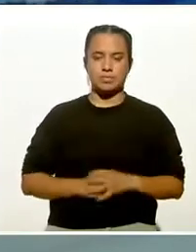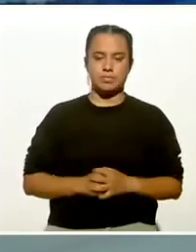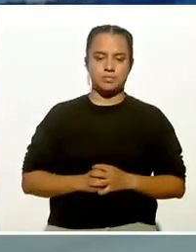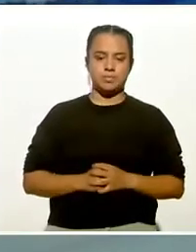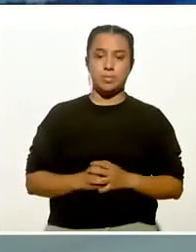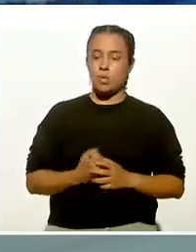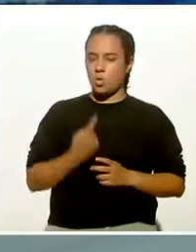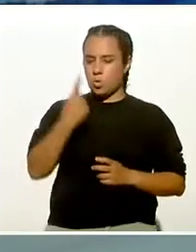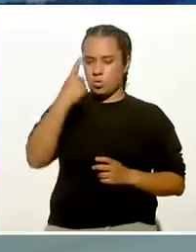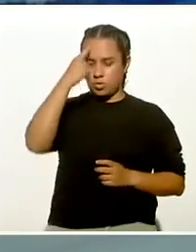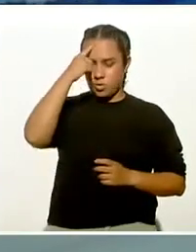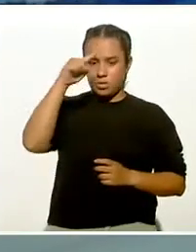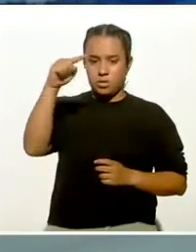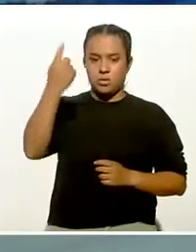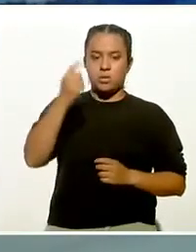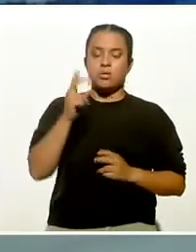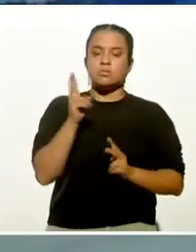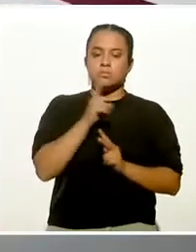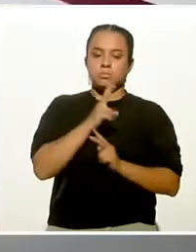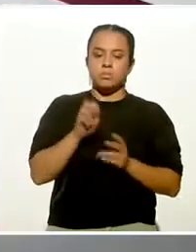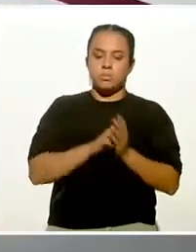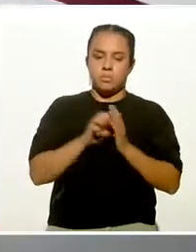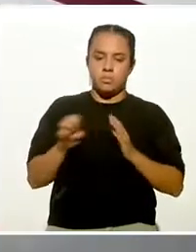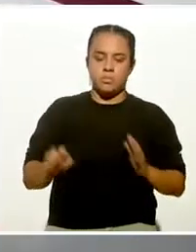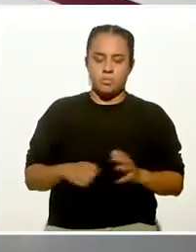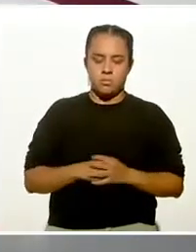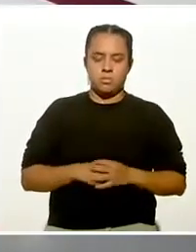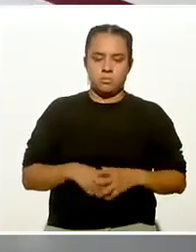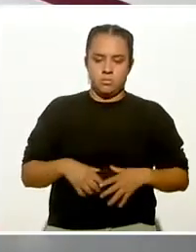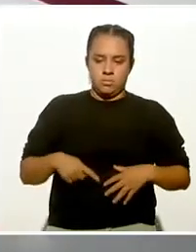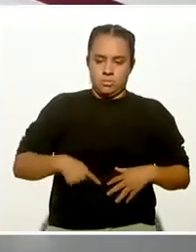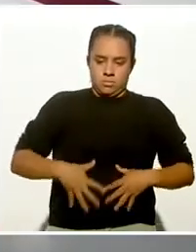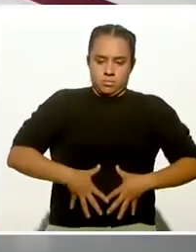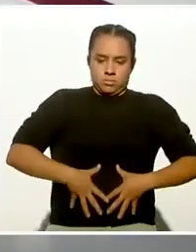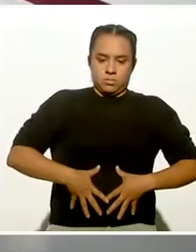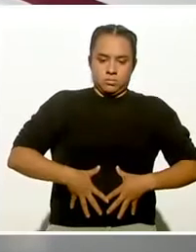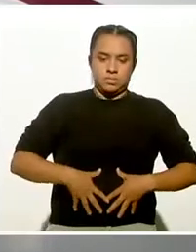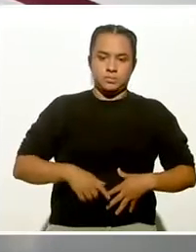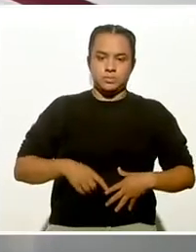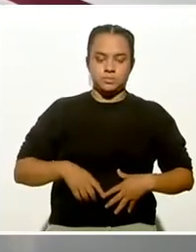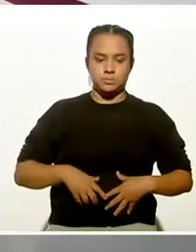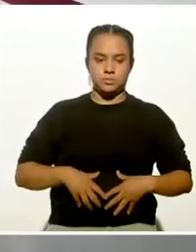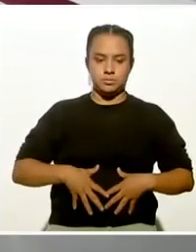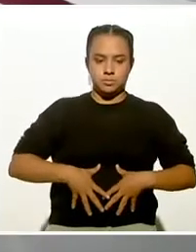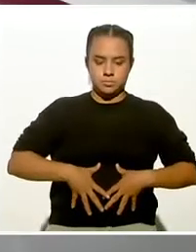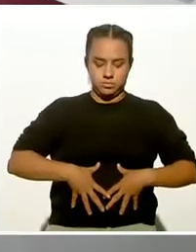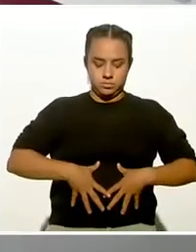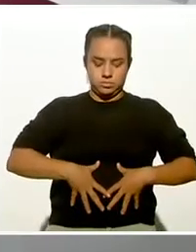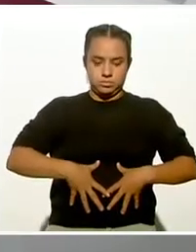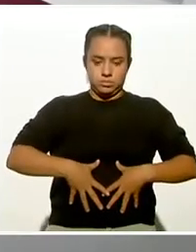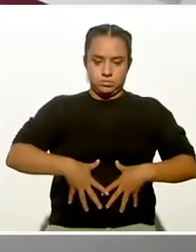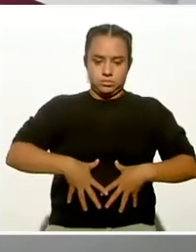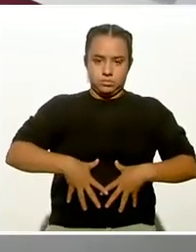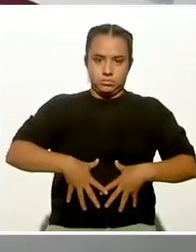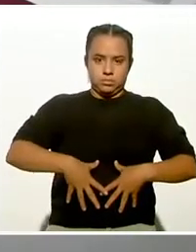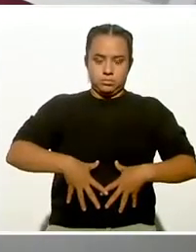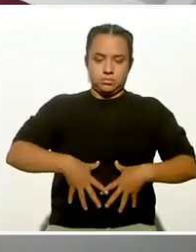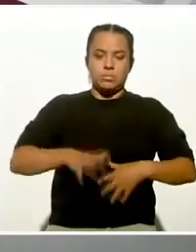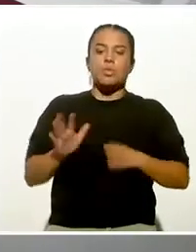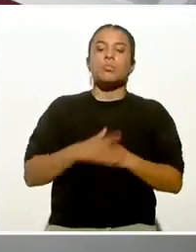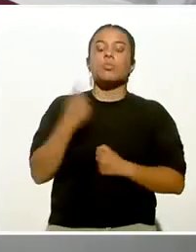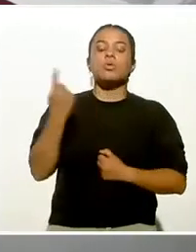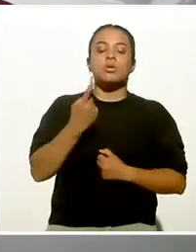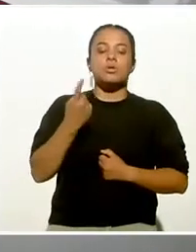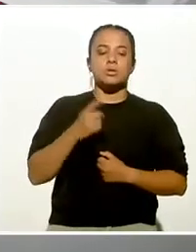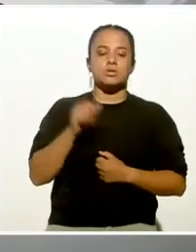Uno muy sencillo es respirar inflando la panza. Esto se le llama una respiración abdominal porque lo que siempre hacemos es